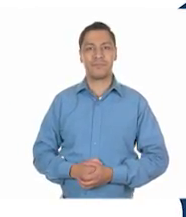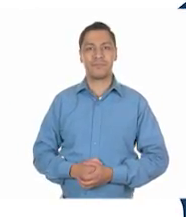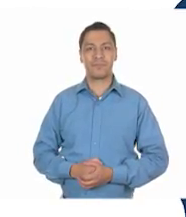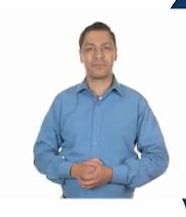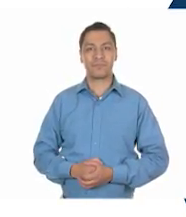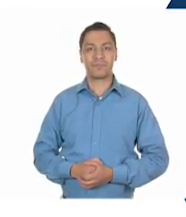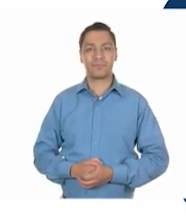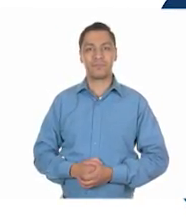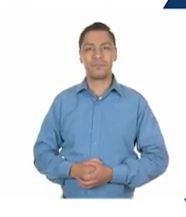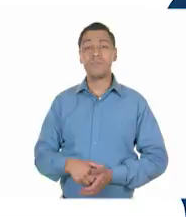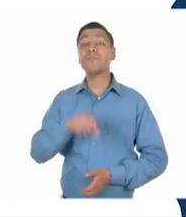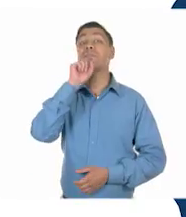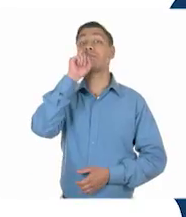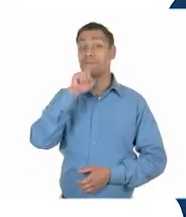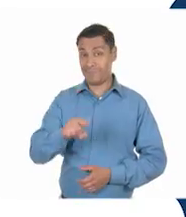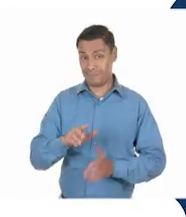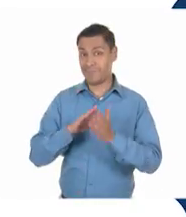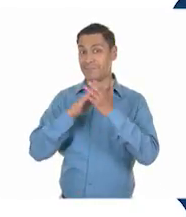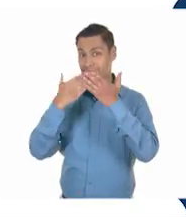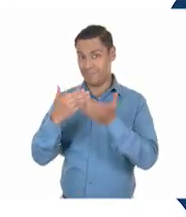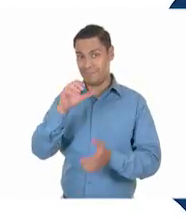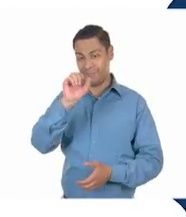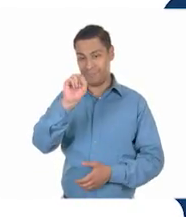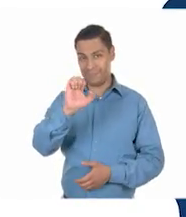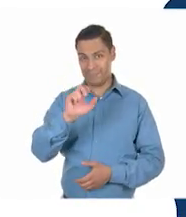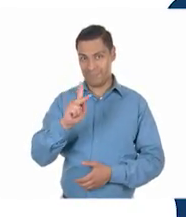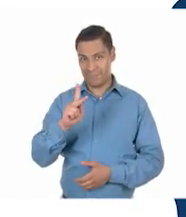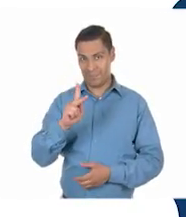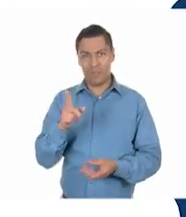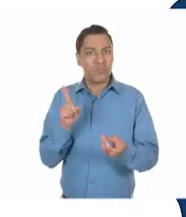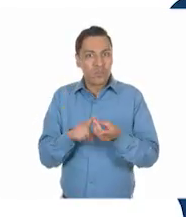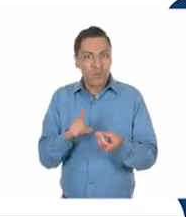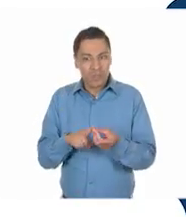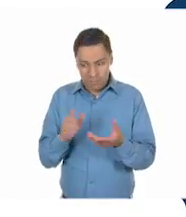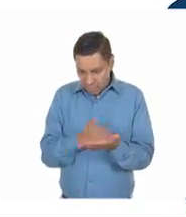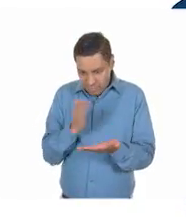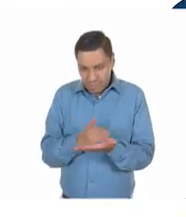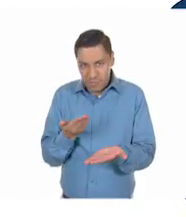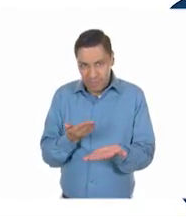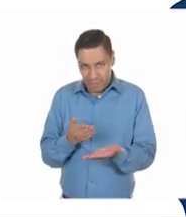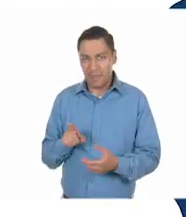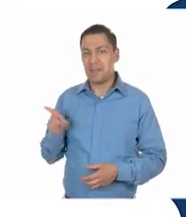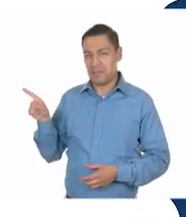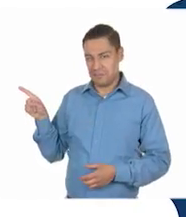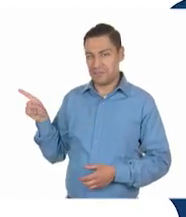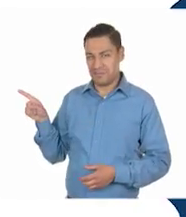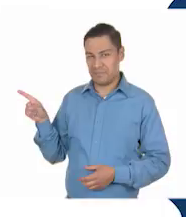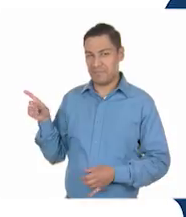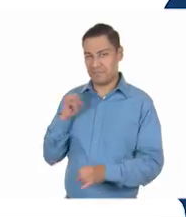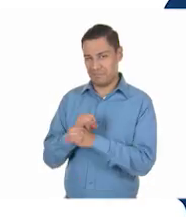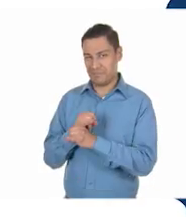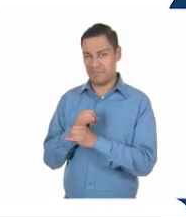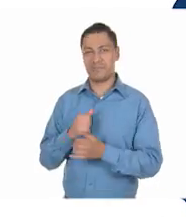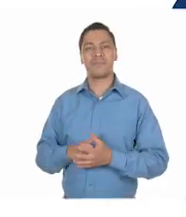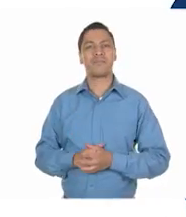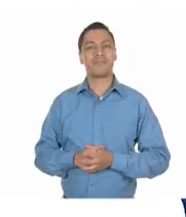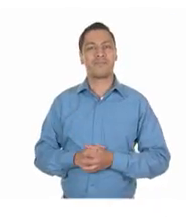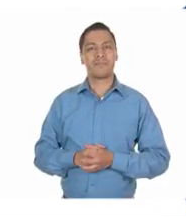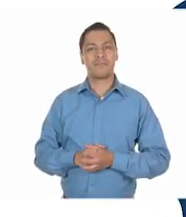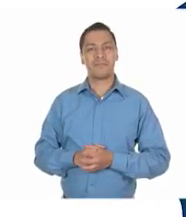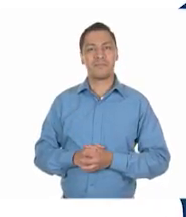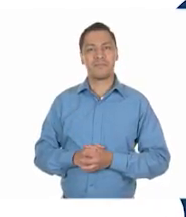También puedes encontrar los libros de texto en la página con aliteg.cep.gov.mx.